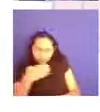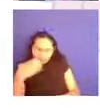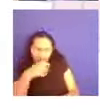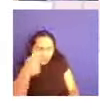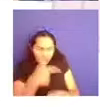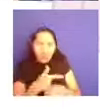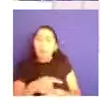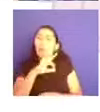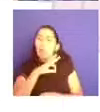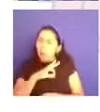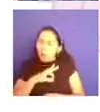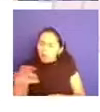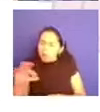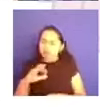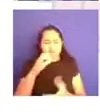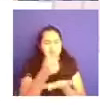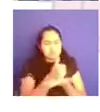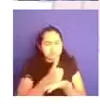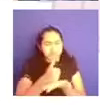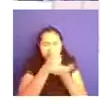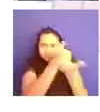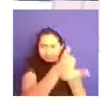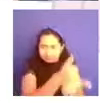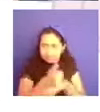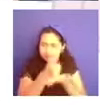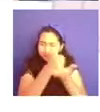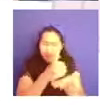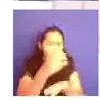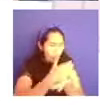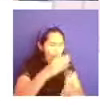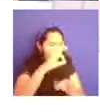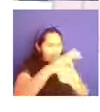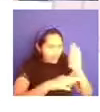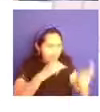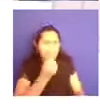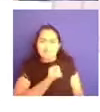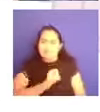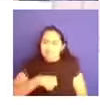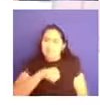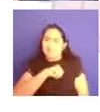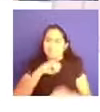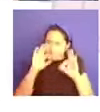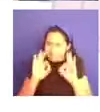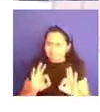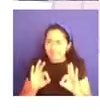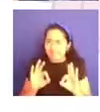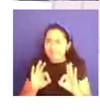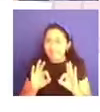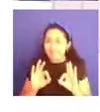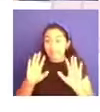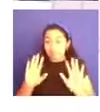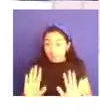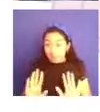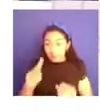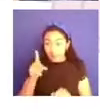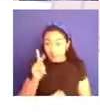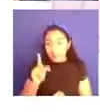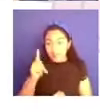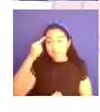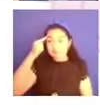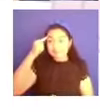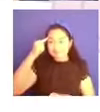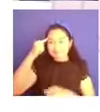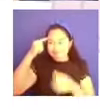y puede curarse. Desde el área de la psiquiatría y la salud mental, ¿no?,